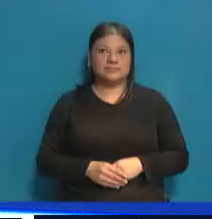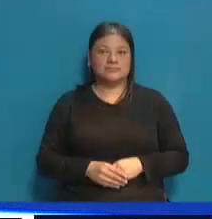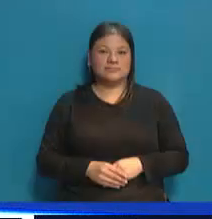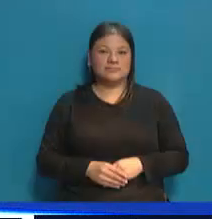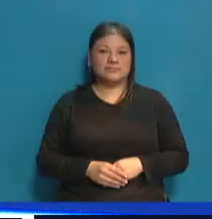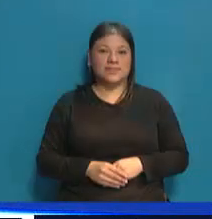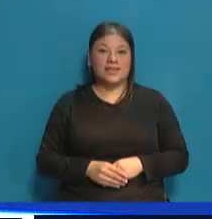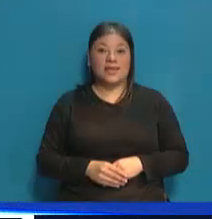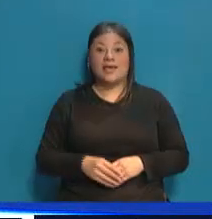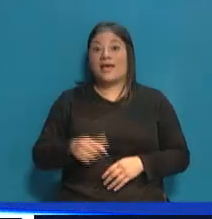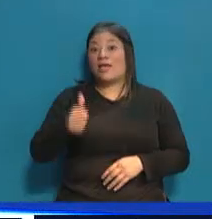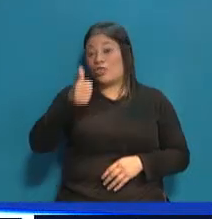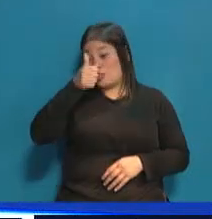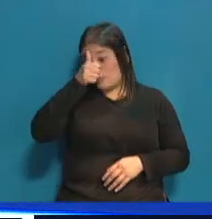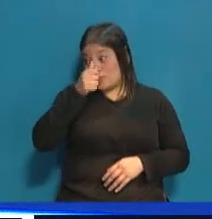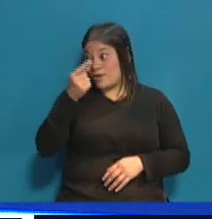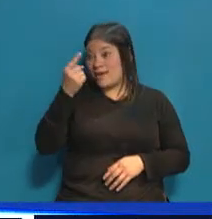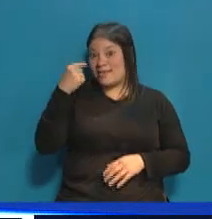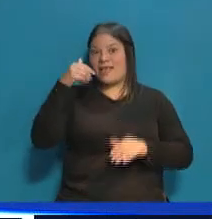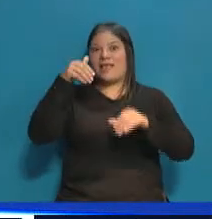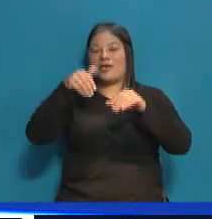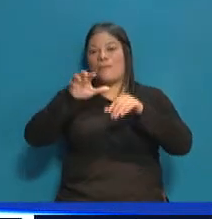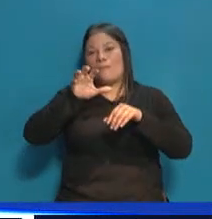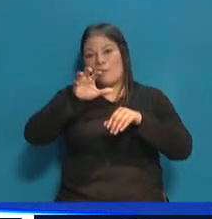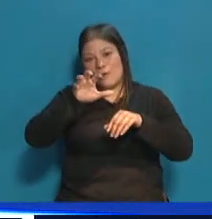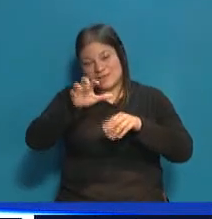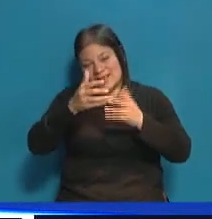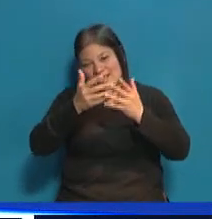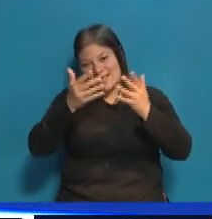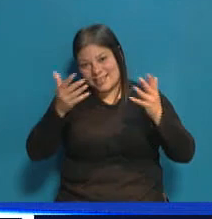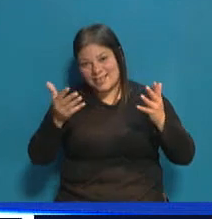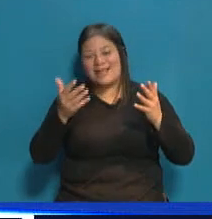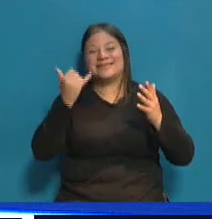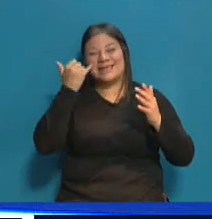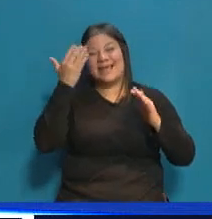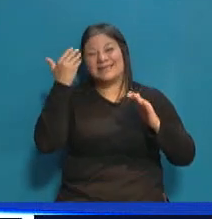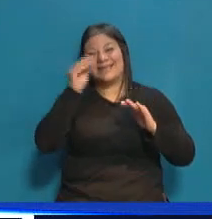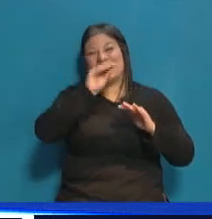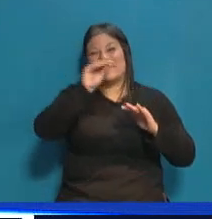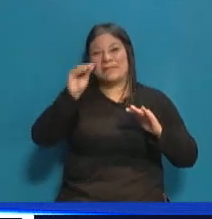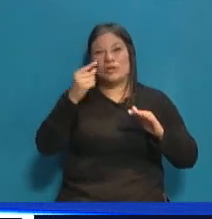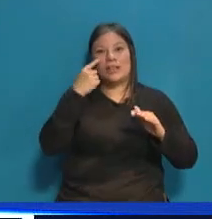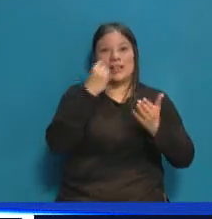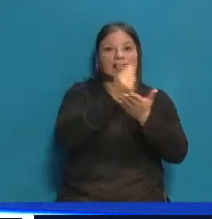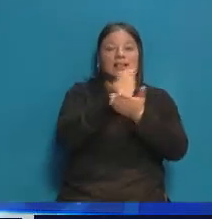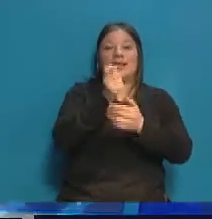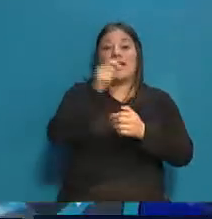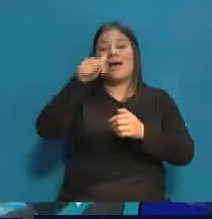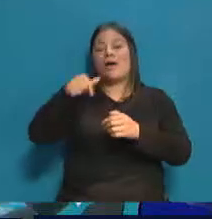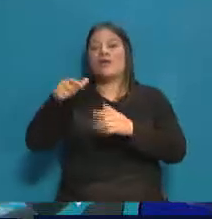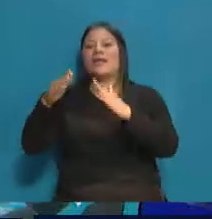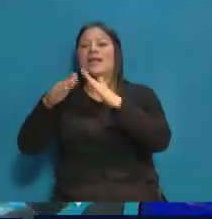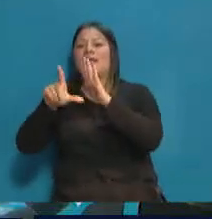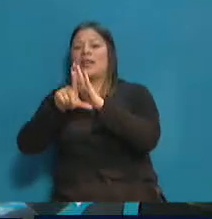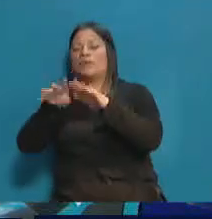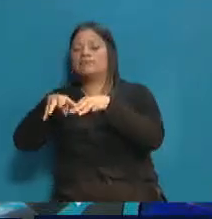Y luego de las elecciones provinciales generales, seguimos hablando, ya le contamos recién cómo quedaron los departamentos y ahora vamos a hablar de la legislatura provincial con